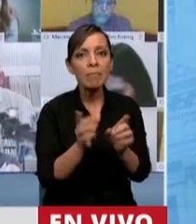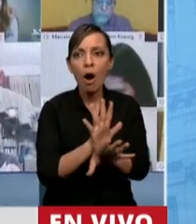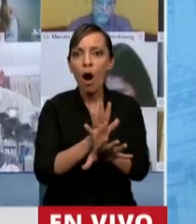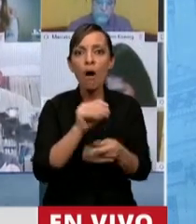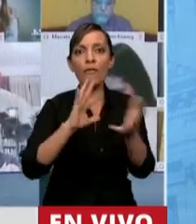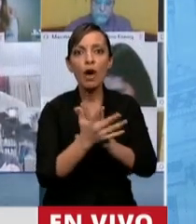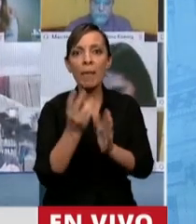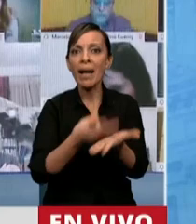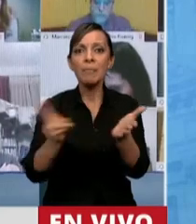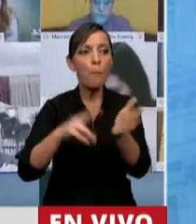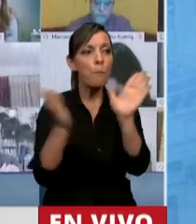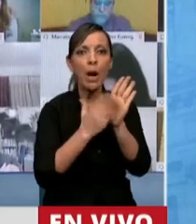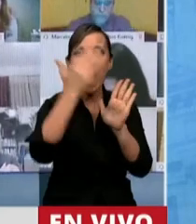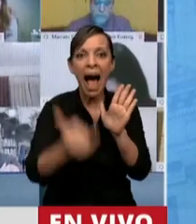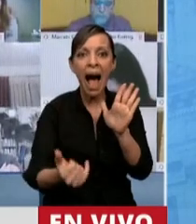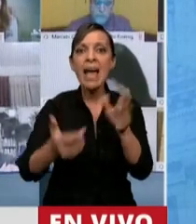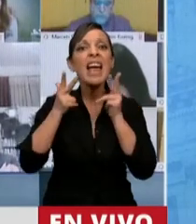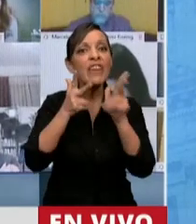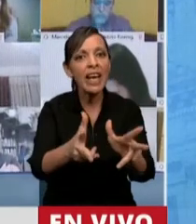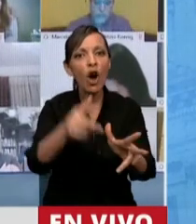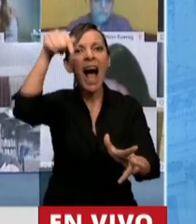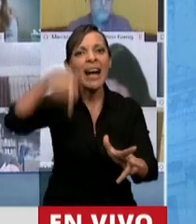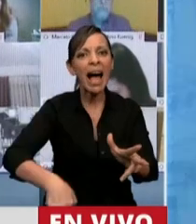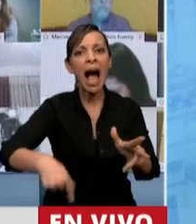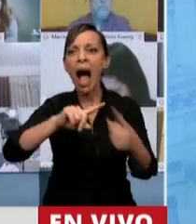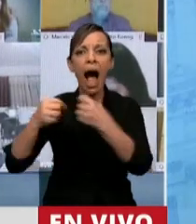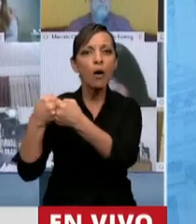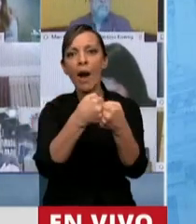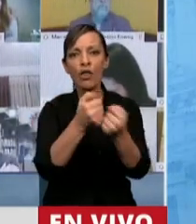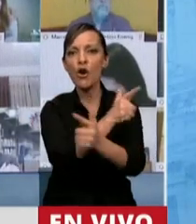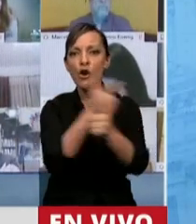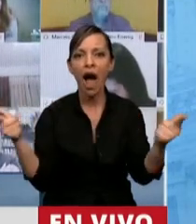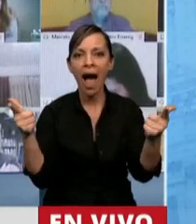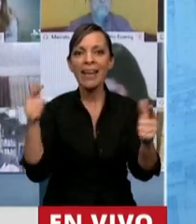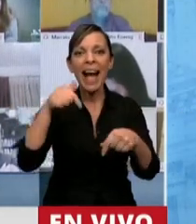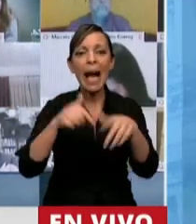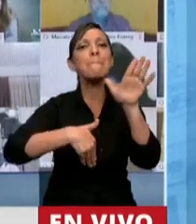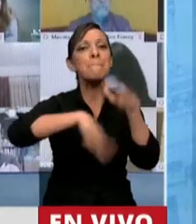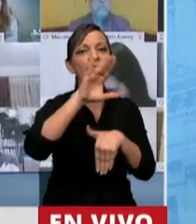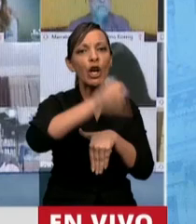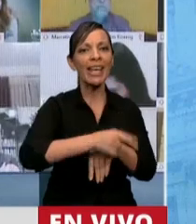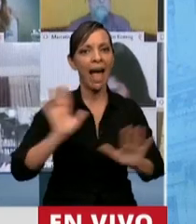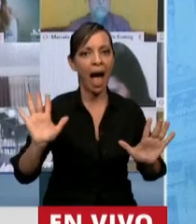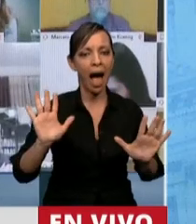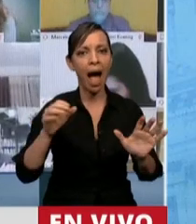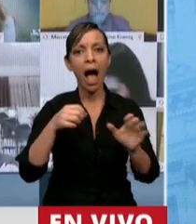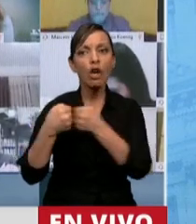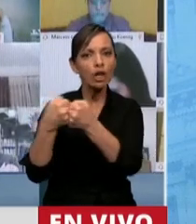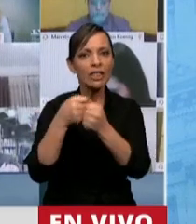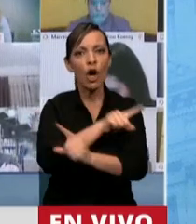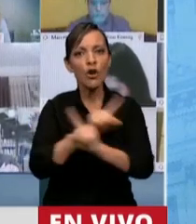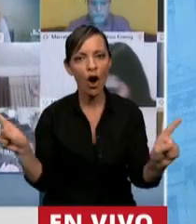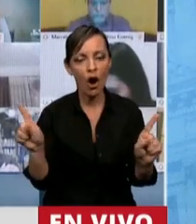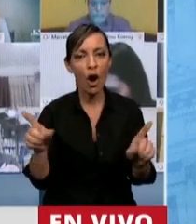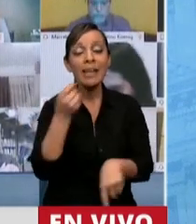parte, relevo de pruebas, dijo que aquí no había consenso, aquí había mayoría. Y cuando uno